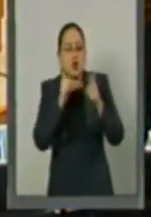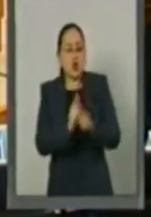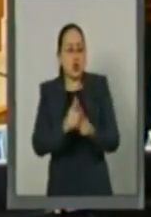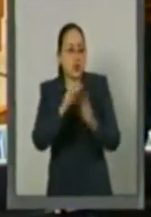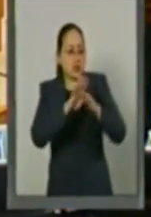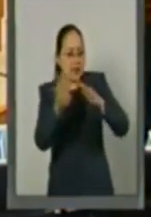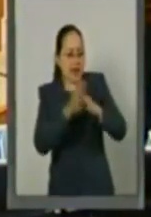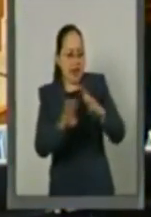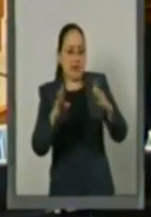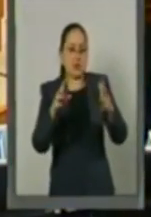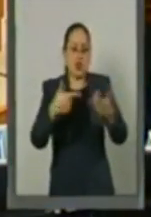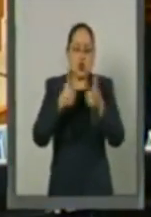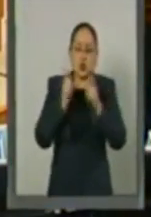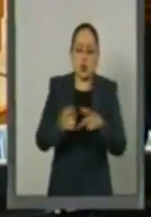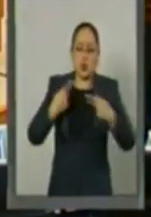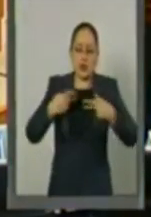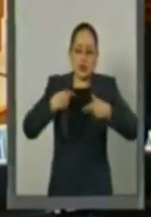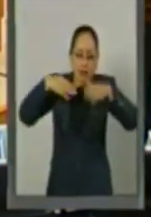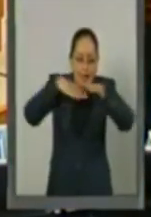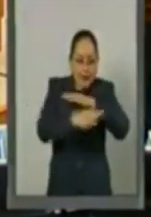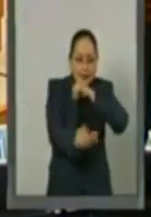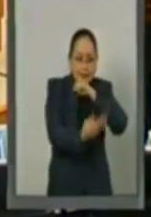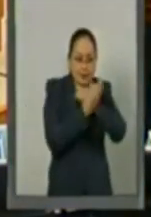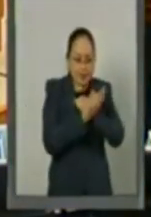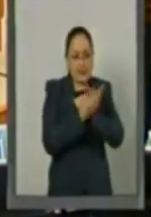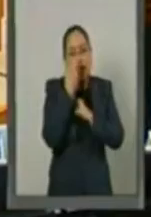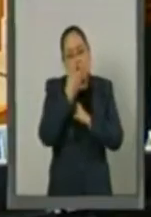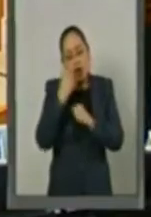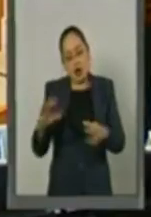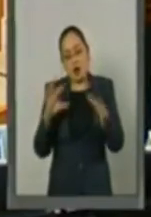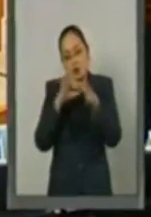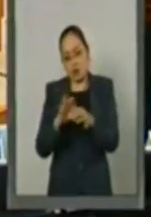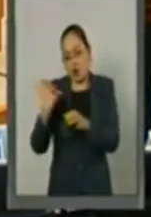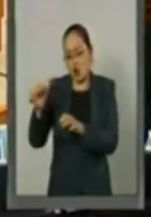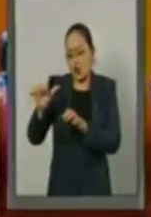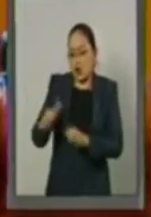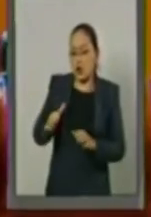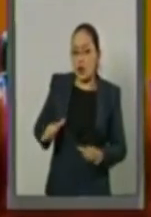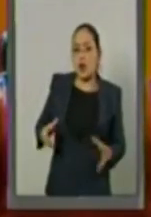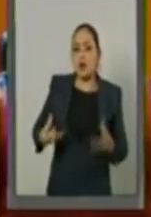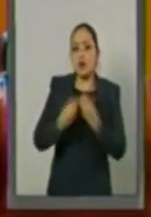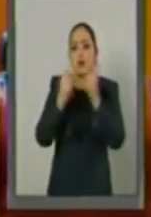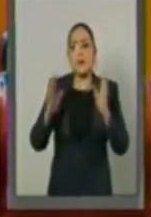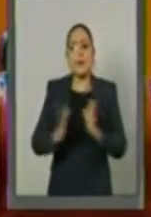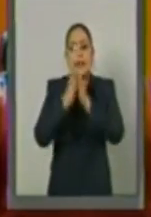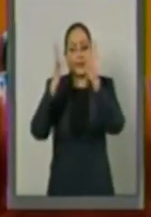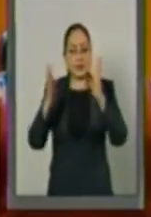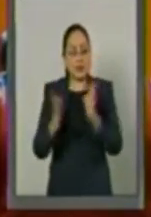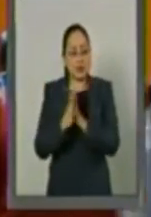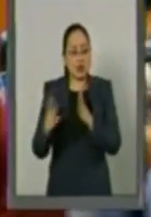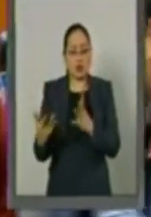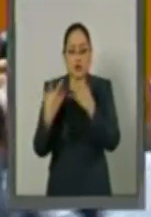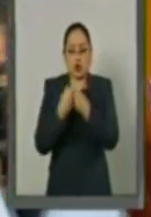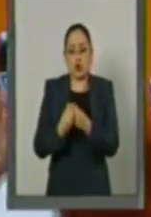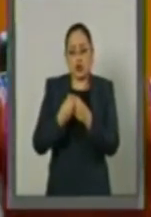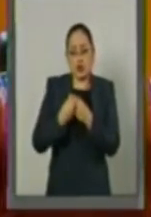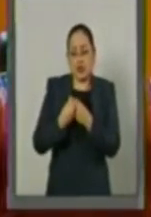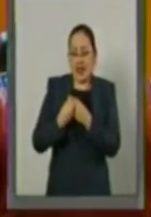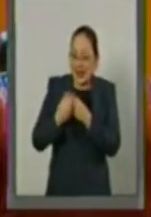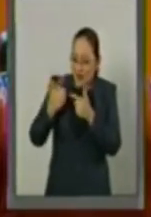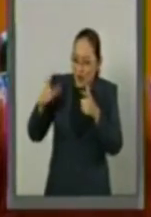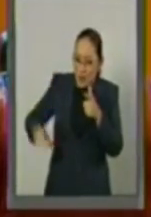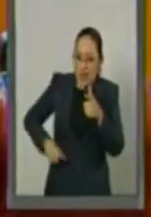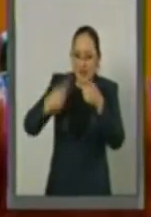refugiados, entre otros actores no gubernamentales, para la participación intergubernamental.